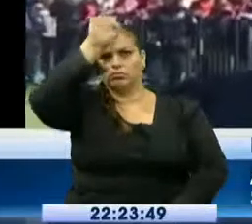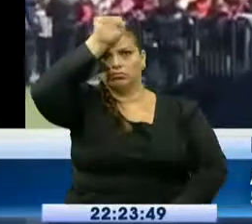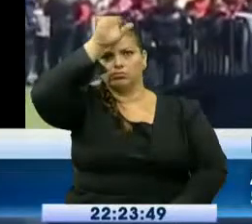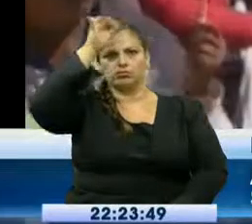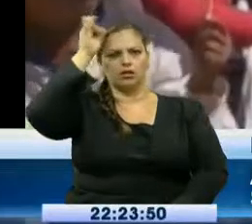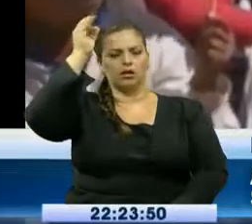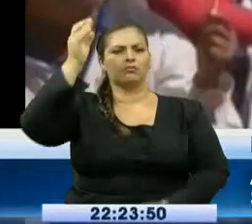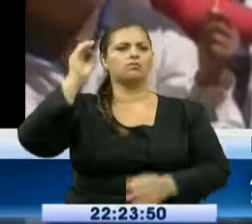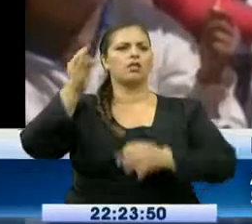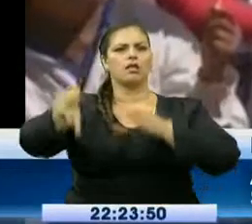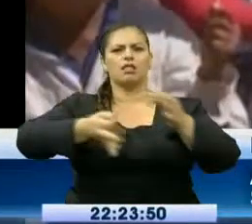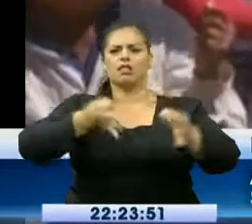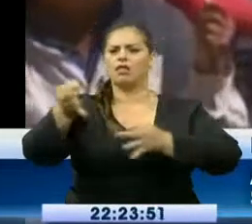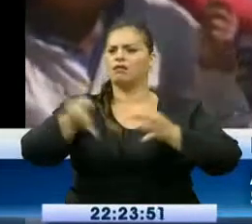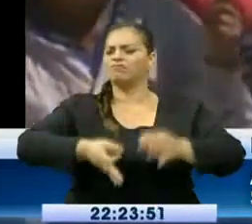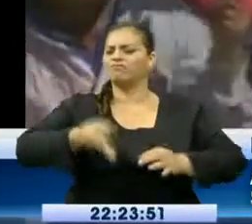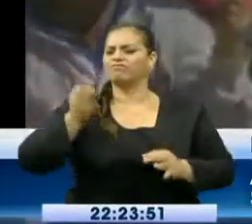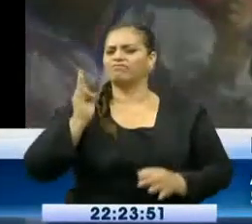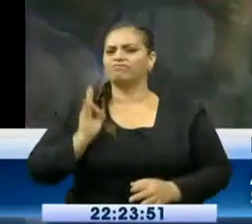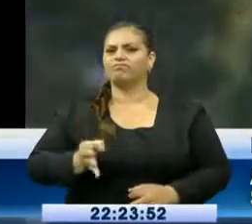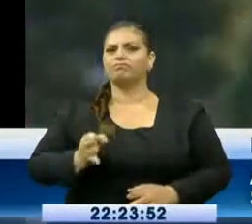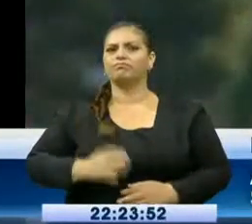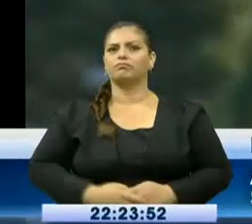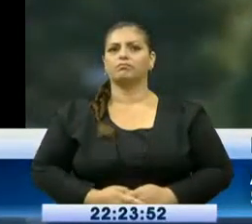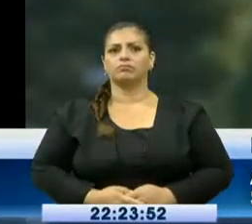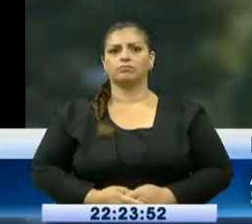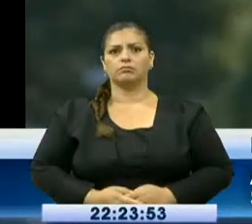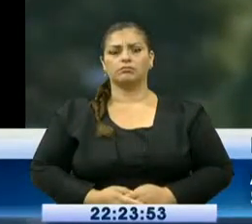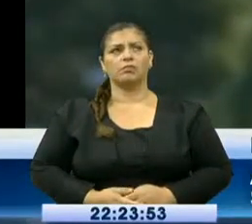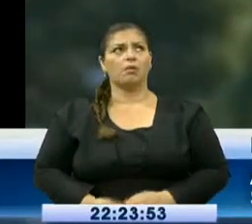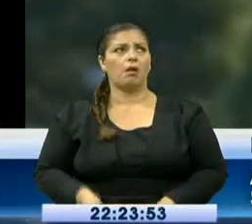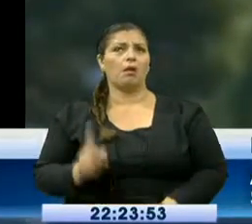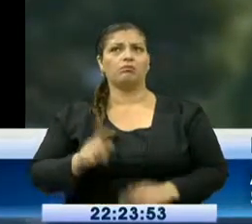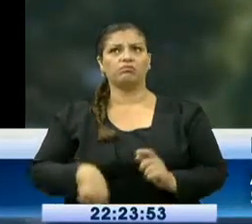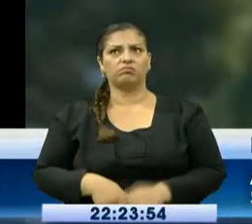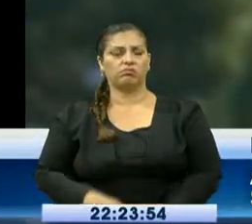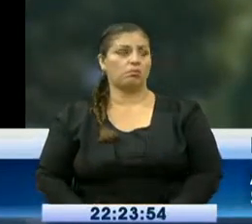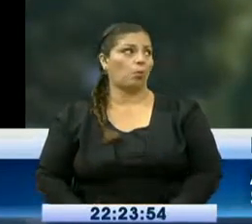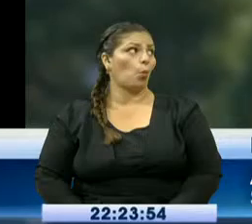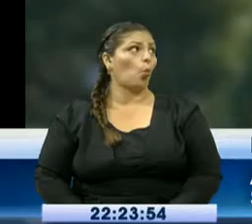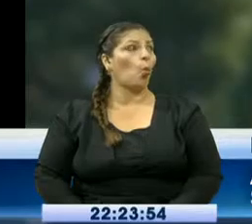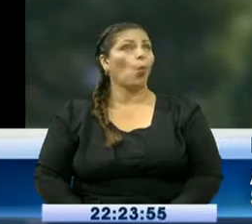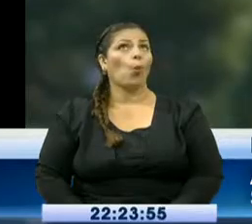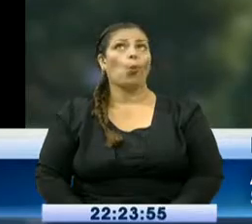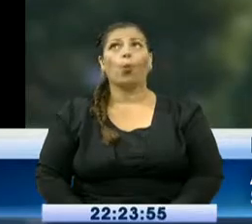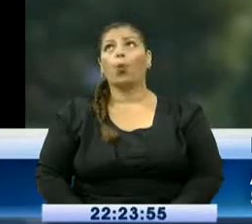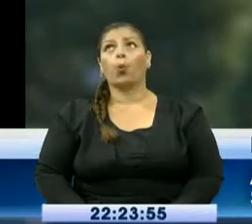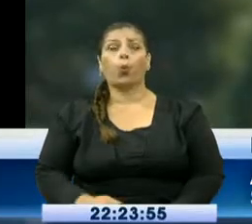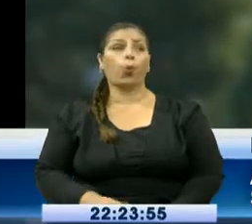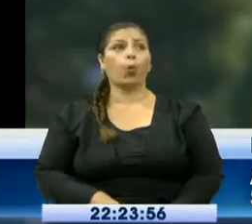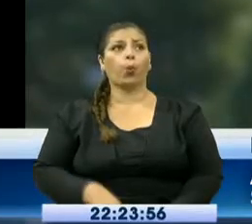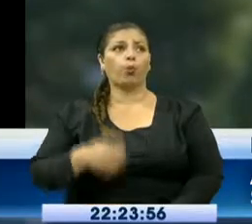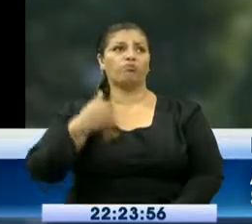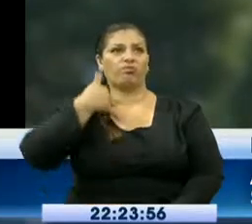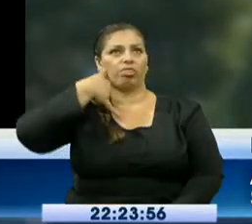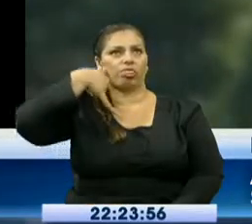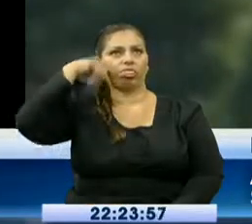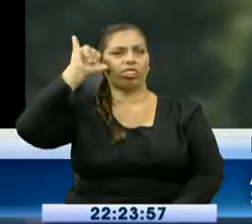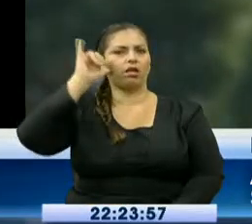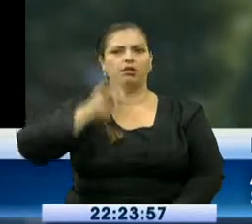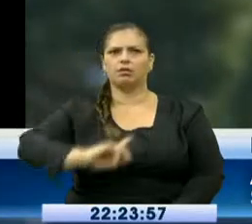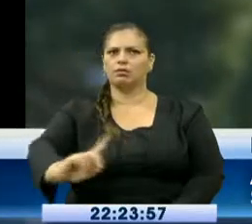Ya no podemos hacernos los sordos frente a una de las mayores crisis